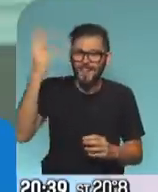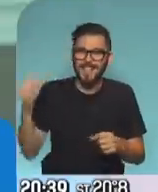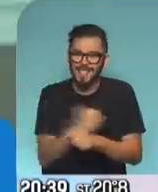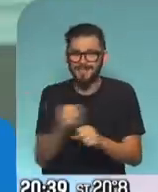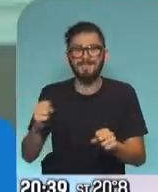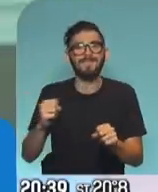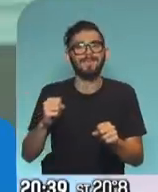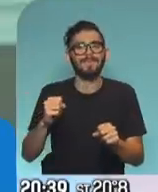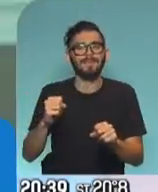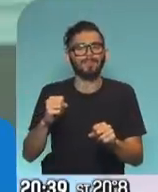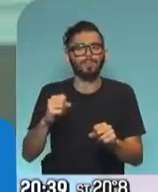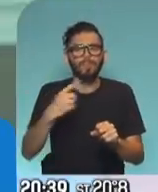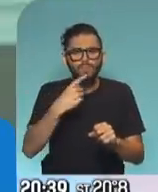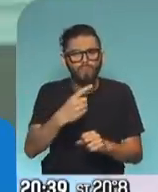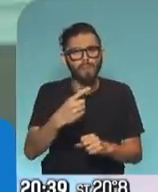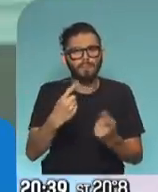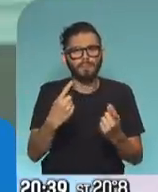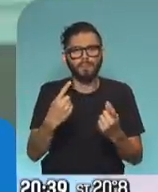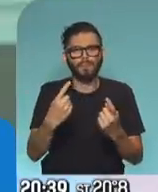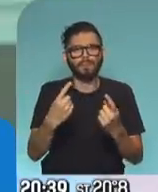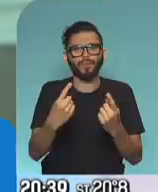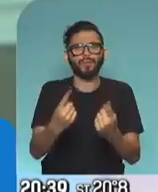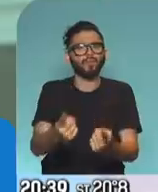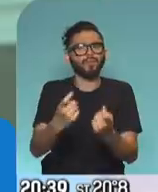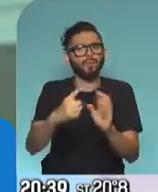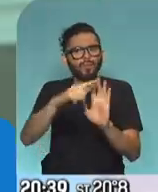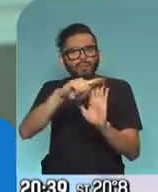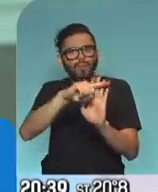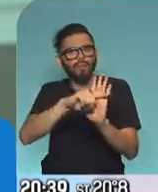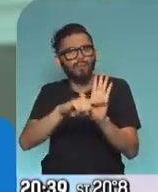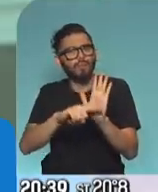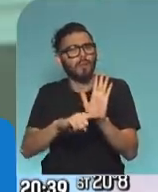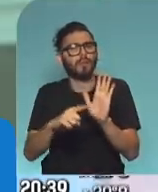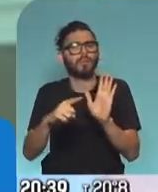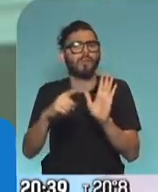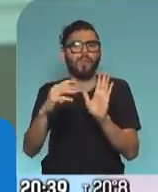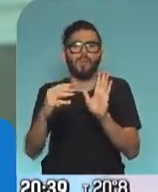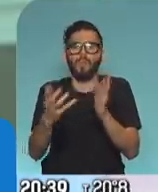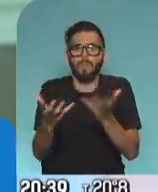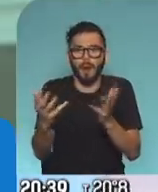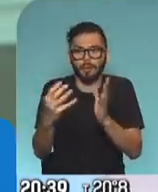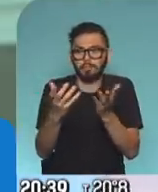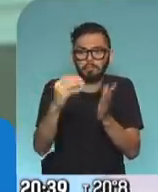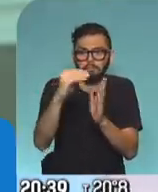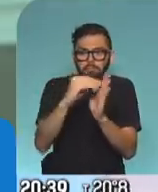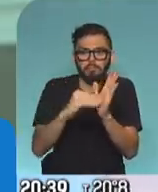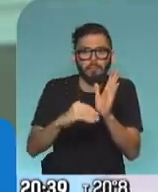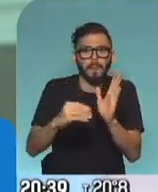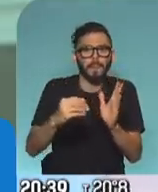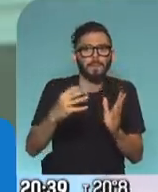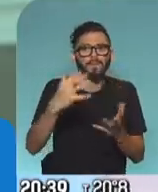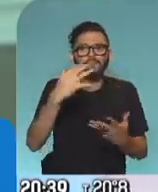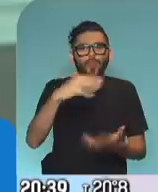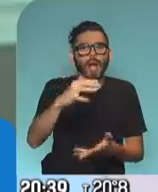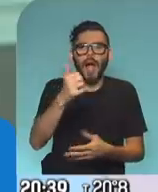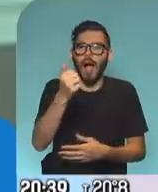Ya se saben los requisitos para inscribirse, para ser parte de la extensión del programa de